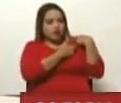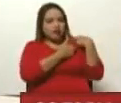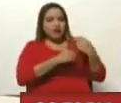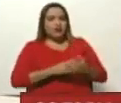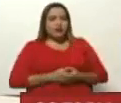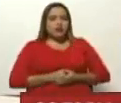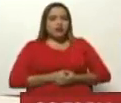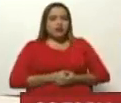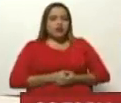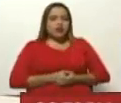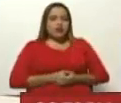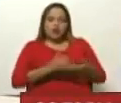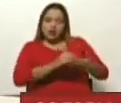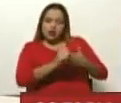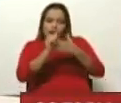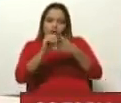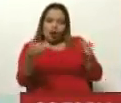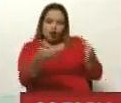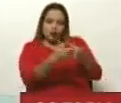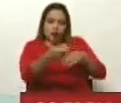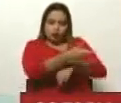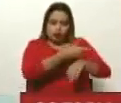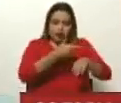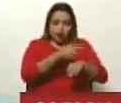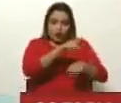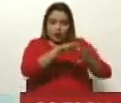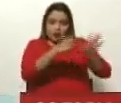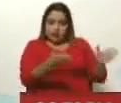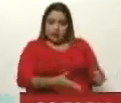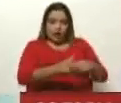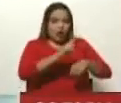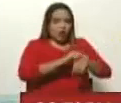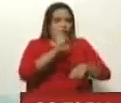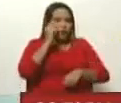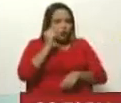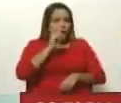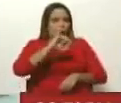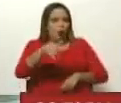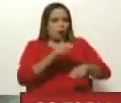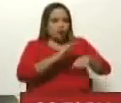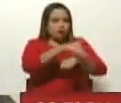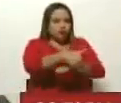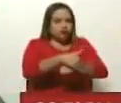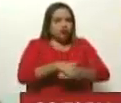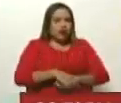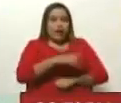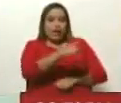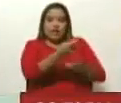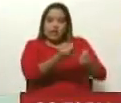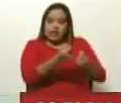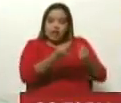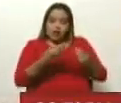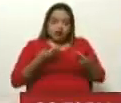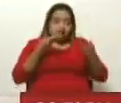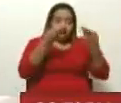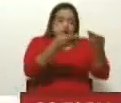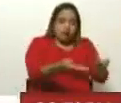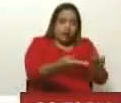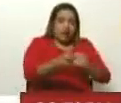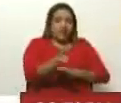quien dirigió por el gobierno esta mesa, que es el doctor Jorge Rodríguez, este dinero que se va a